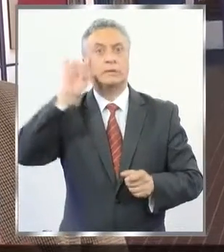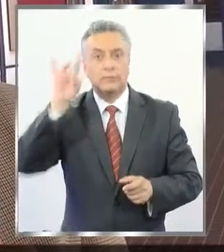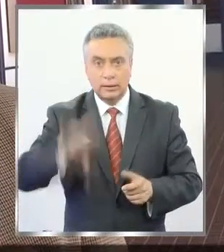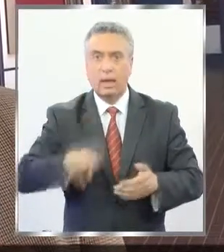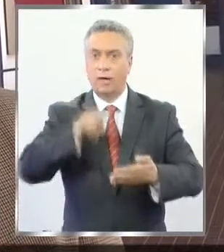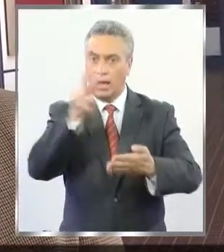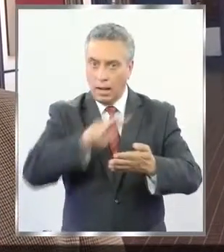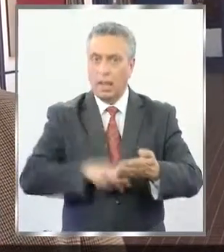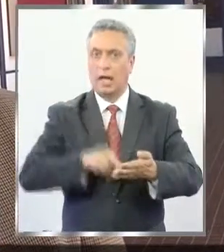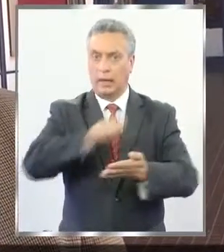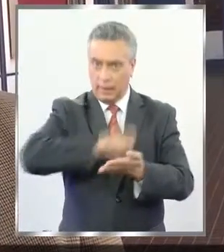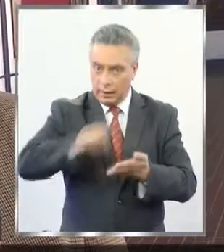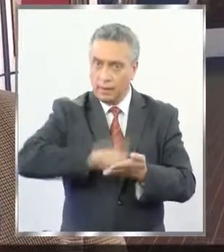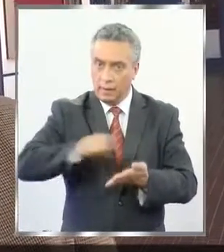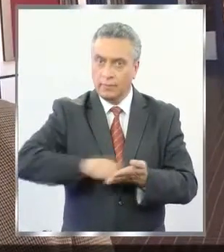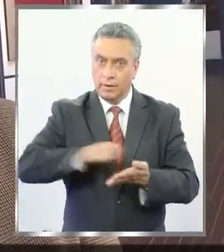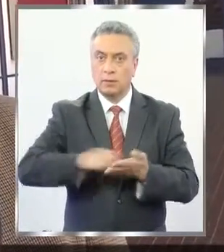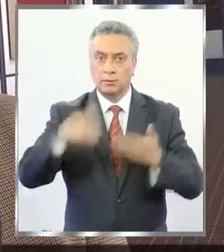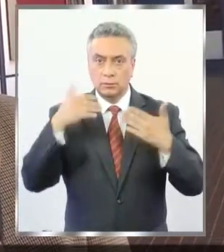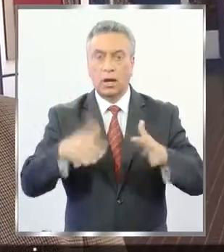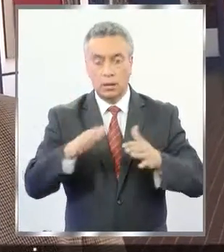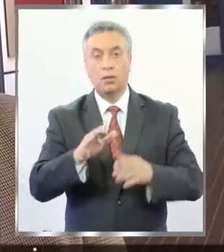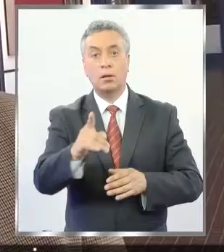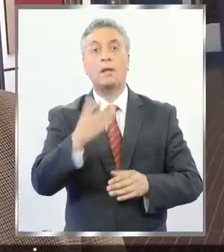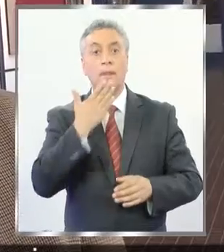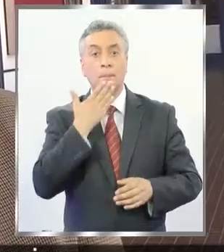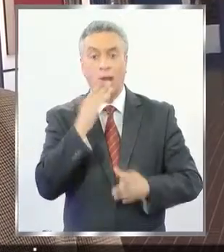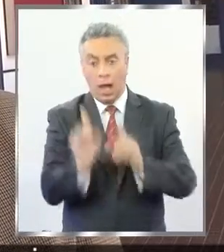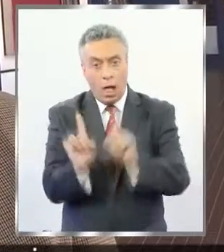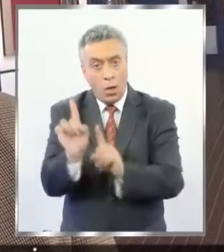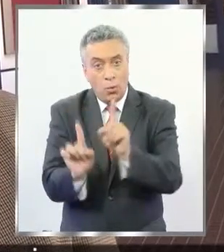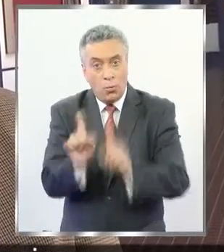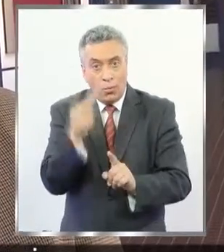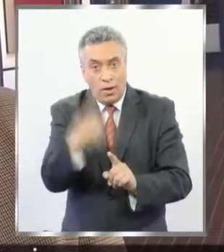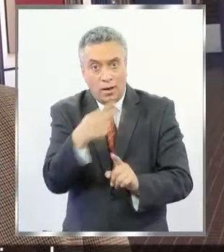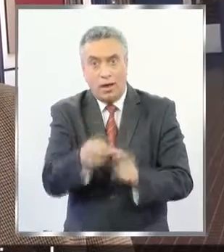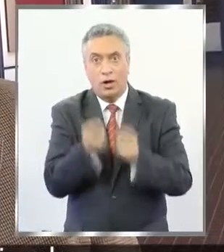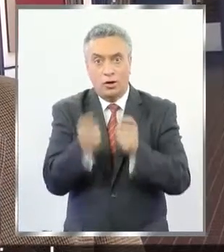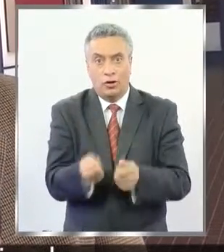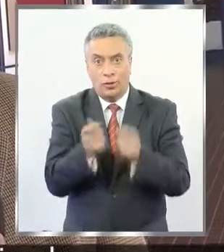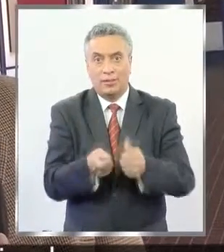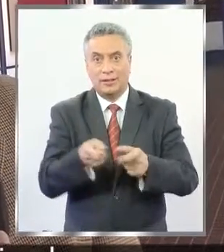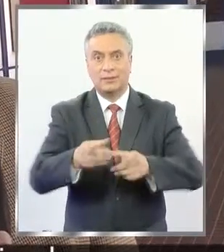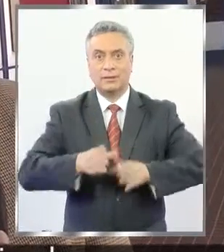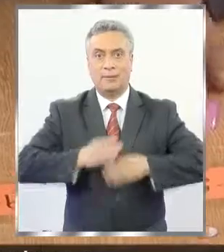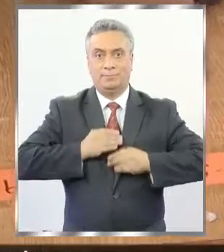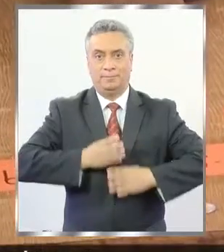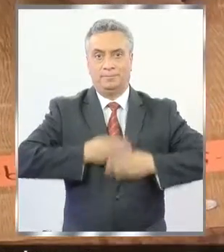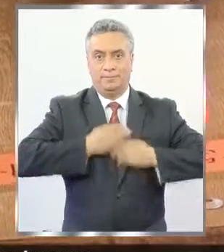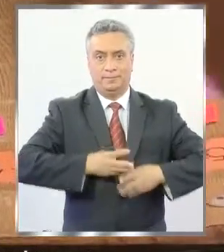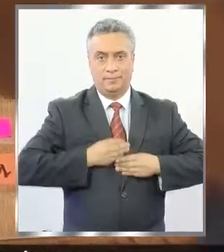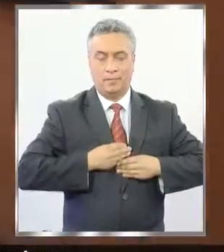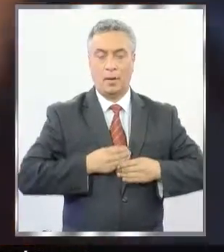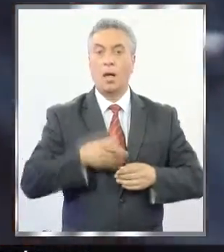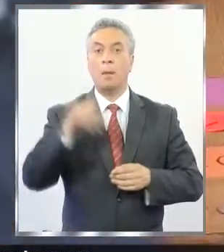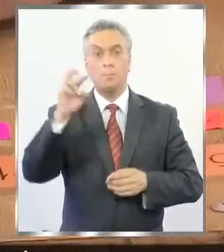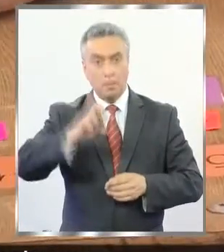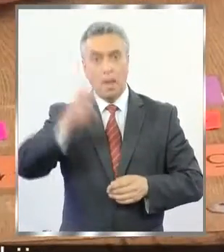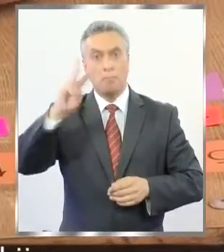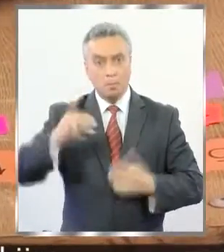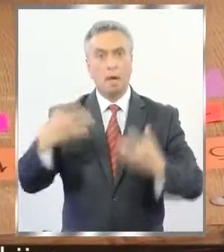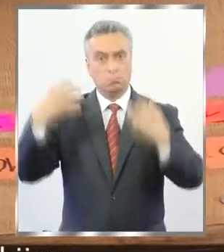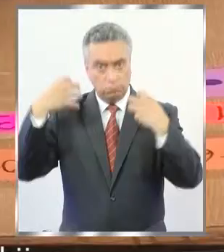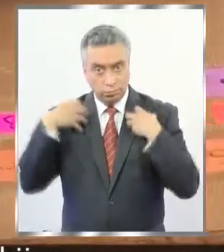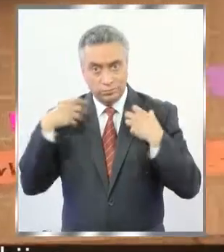puedan ya sepan leer, escribir, y así en algunas competencias las cuales ellos van adquiriendo. Los apoderados también